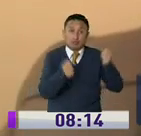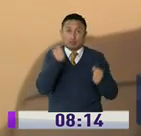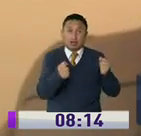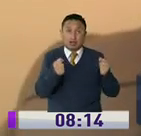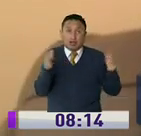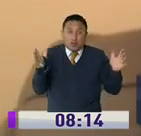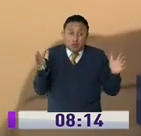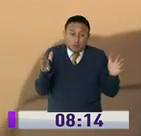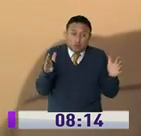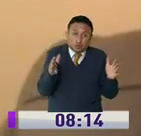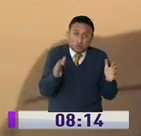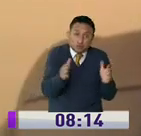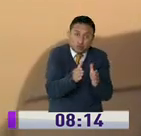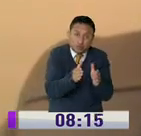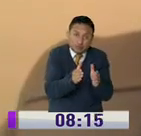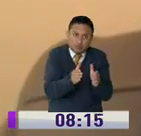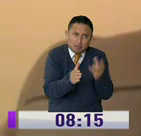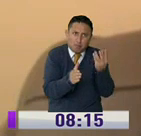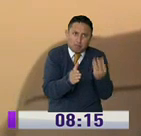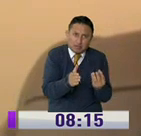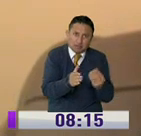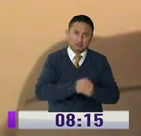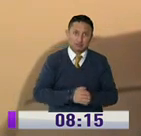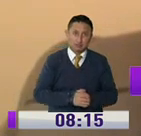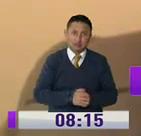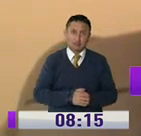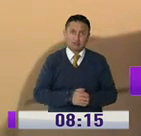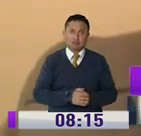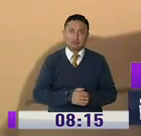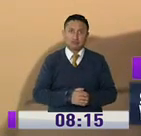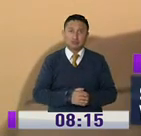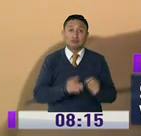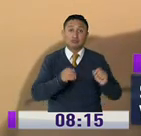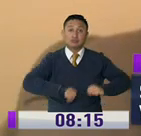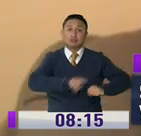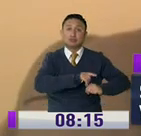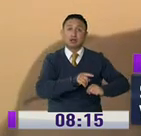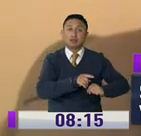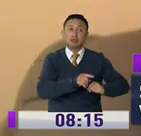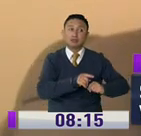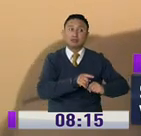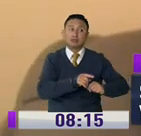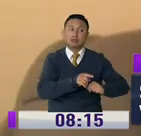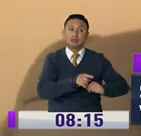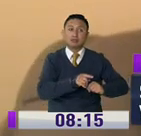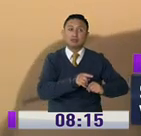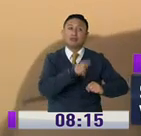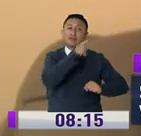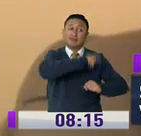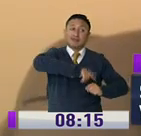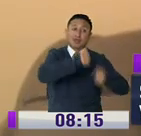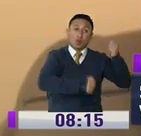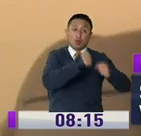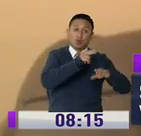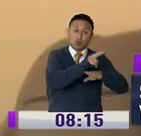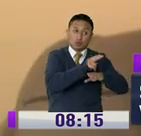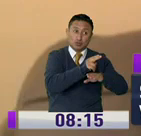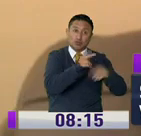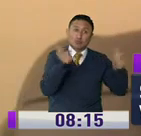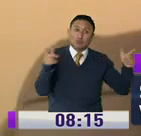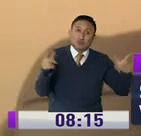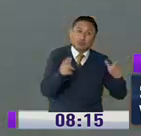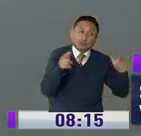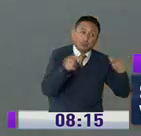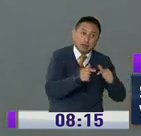una reducción y restringir en un por ciento el uso del vehículo